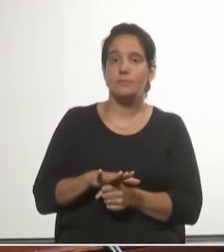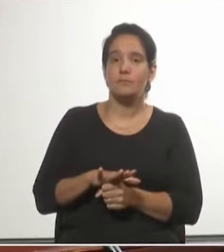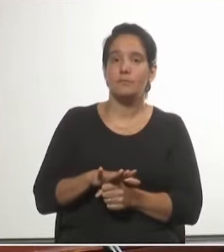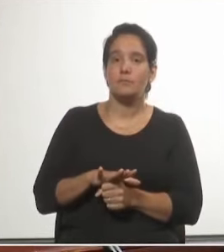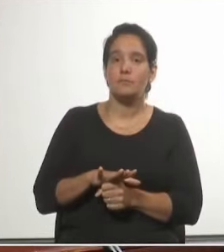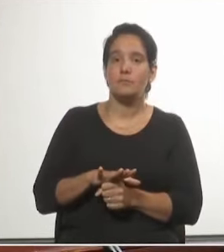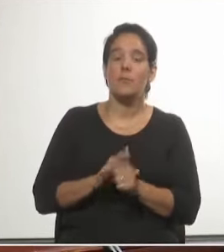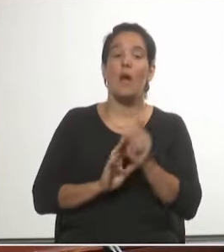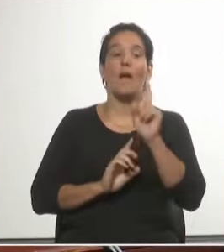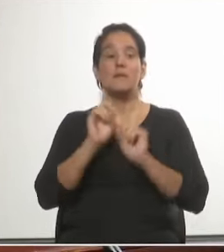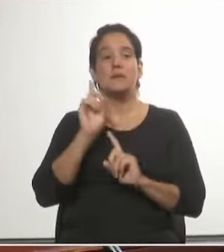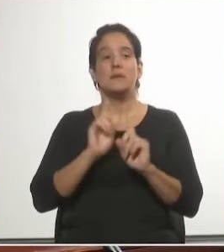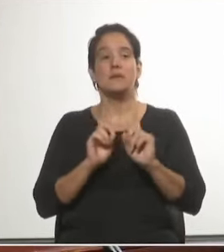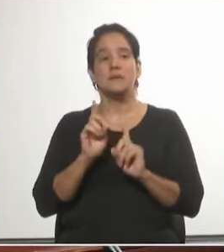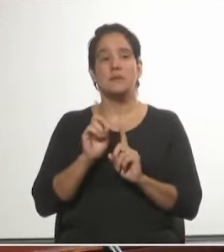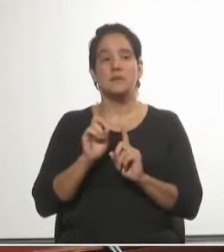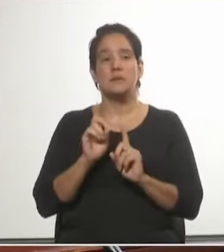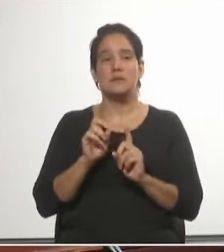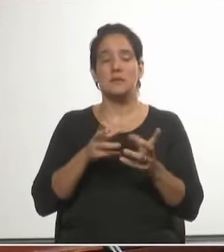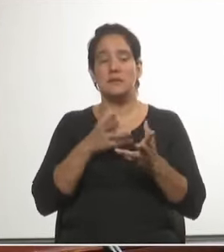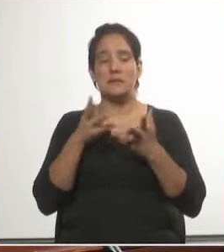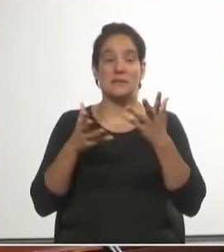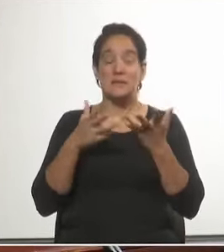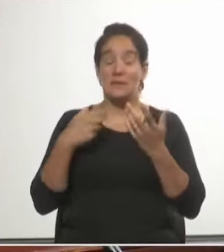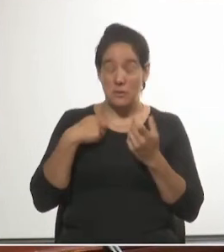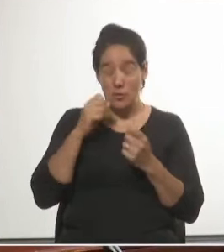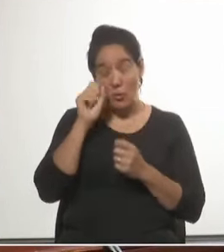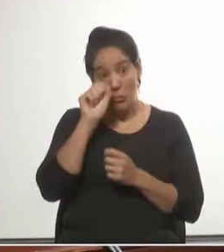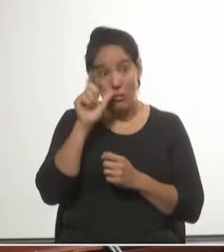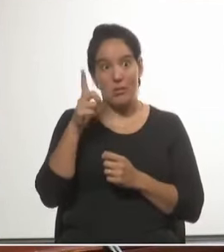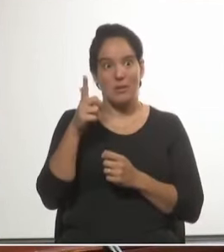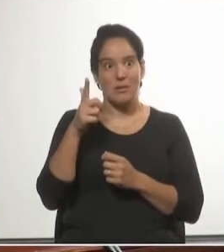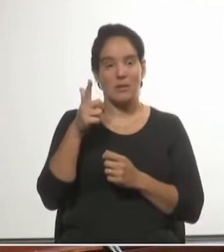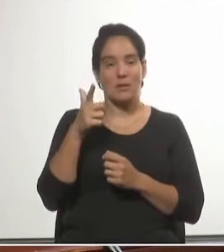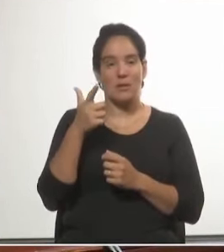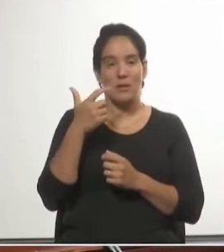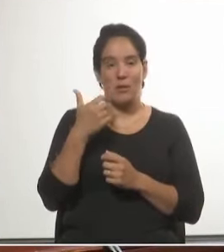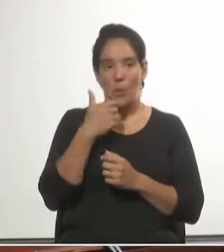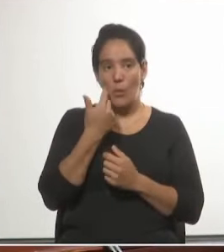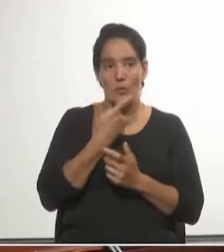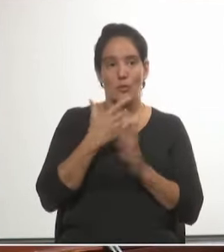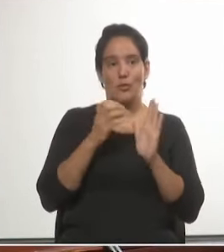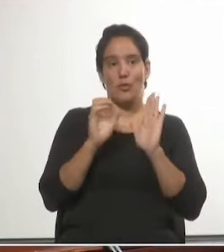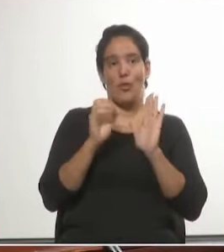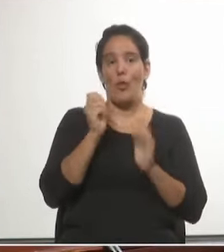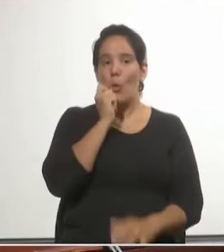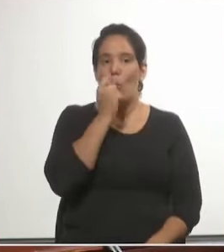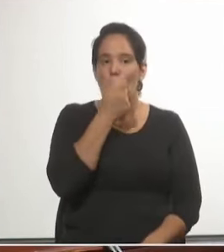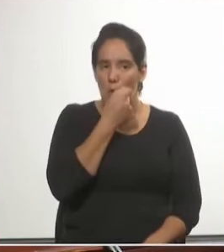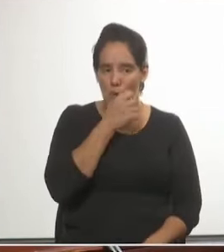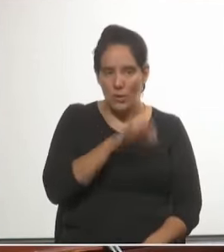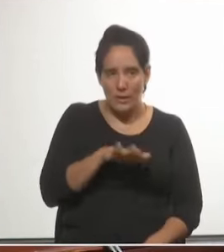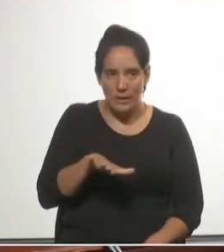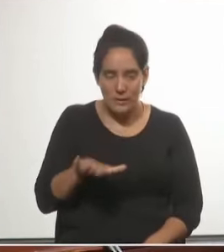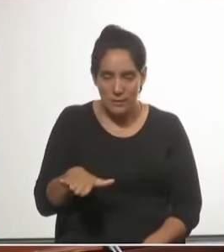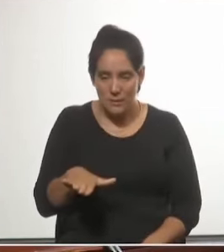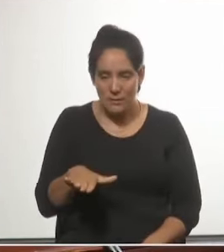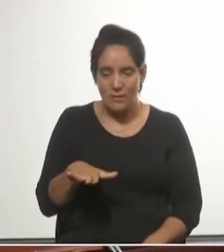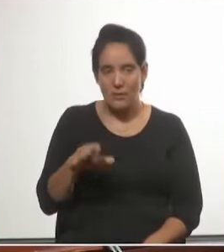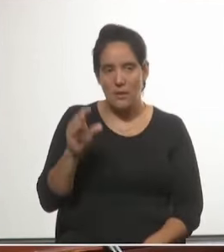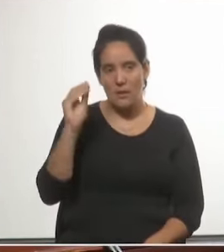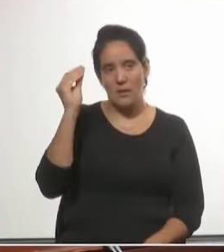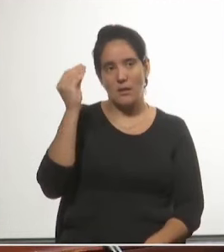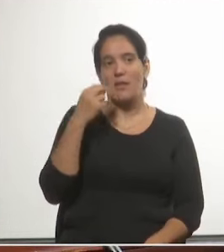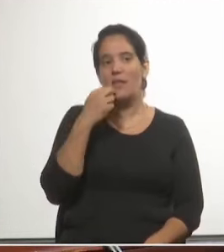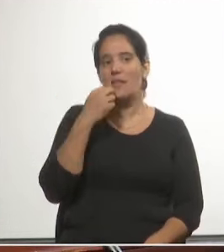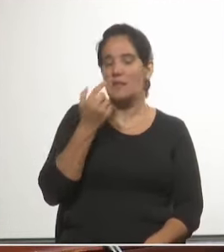y me llama la atención cuando hasta nuestro código de la niñez y de la docencia habla del interés